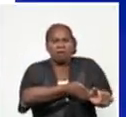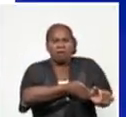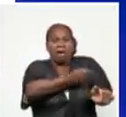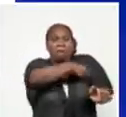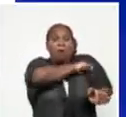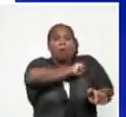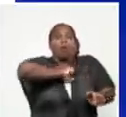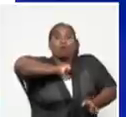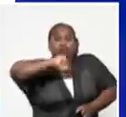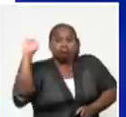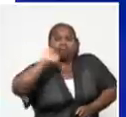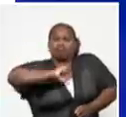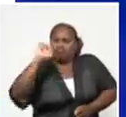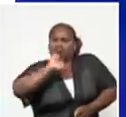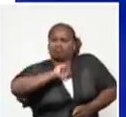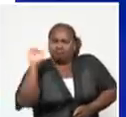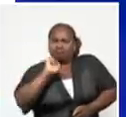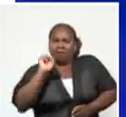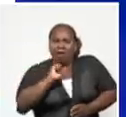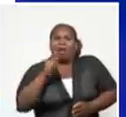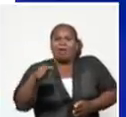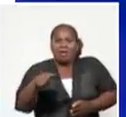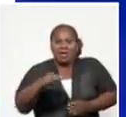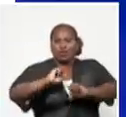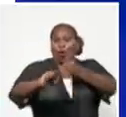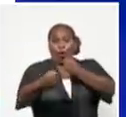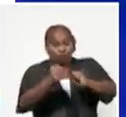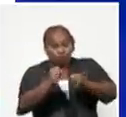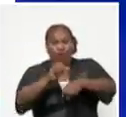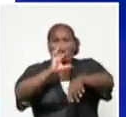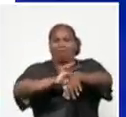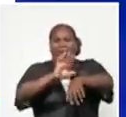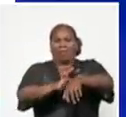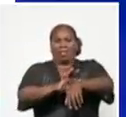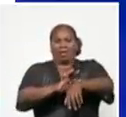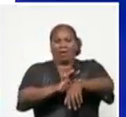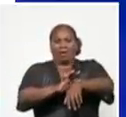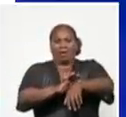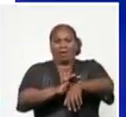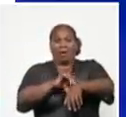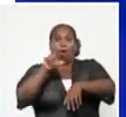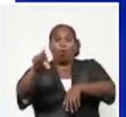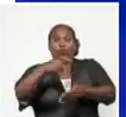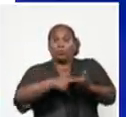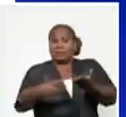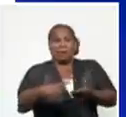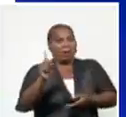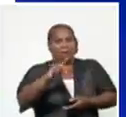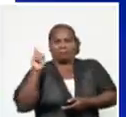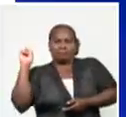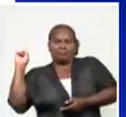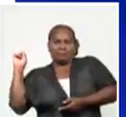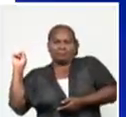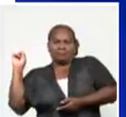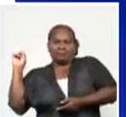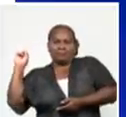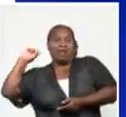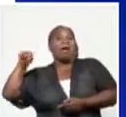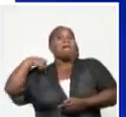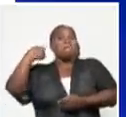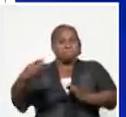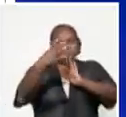una contención de la enfermedad, lo que no ha estado pasando en las últimas semanas. Y si podemos ver la próxima gráfica,